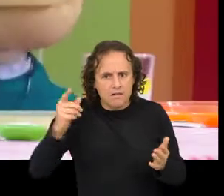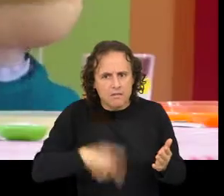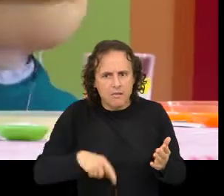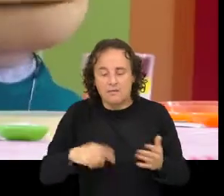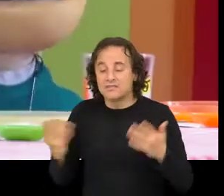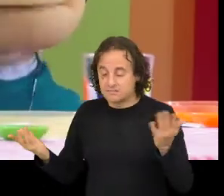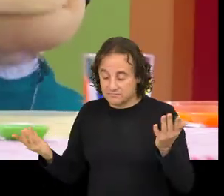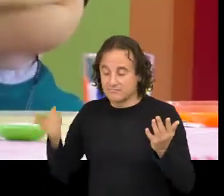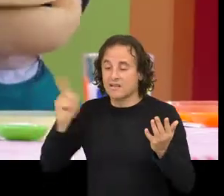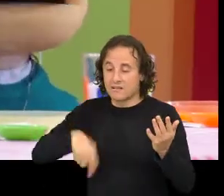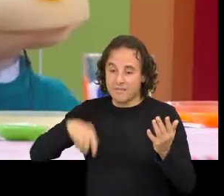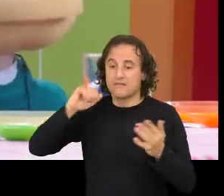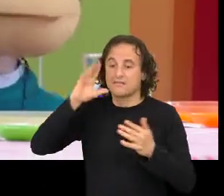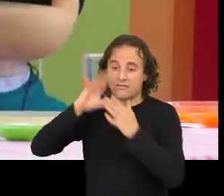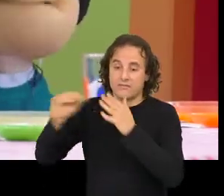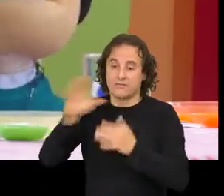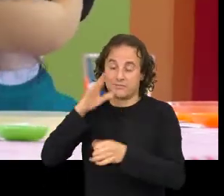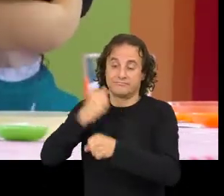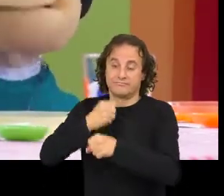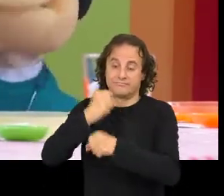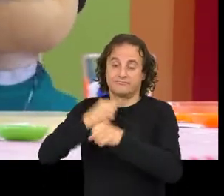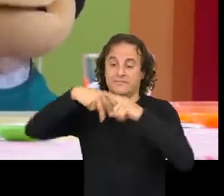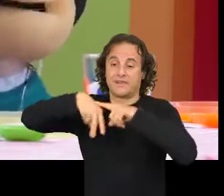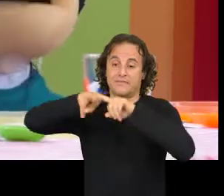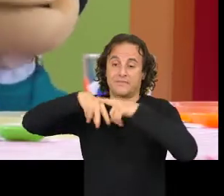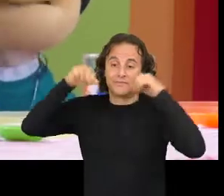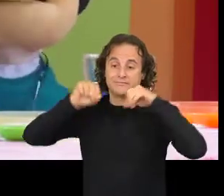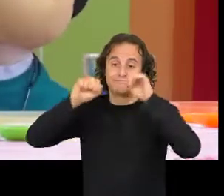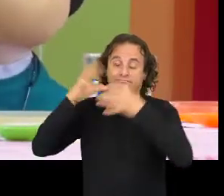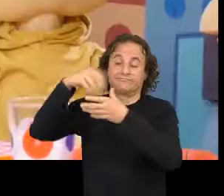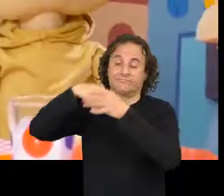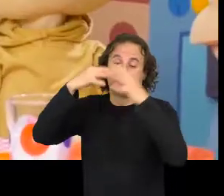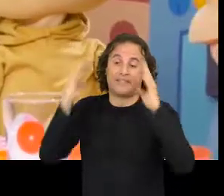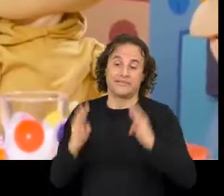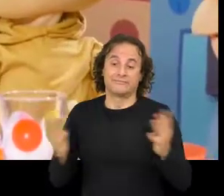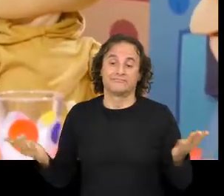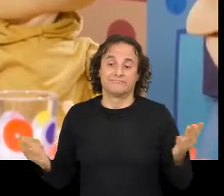Tambén Porque era trapecista do circo